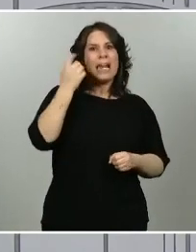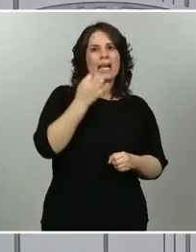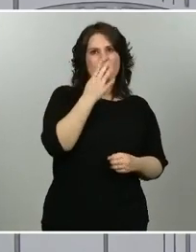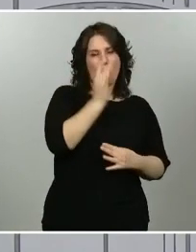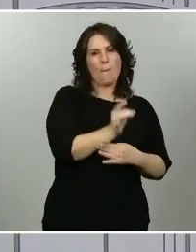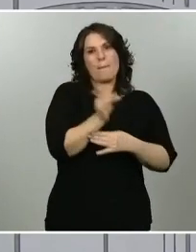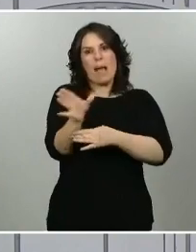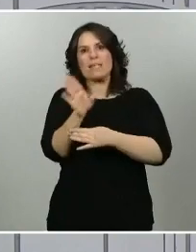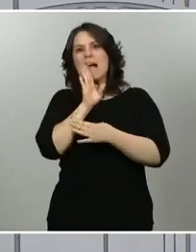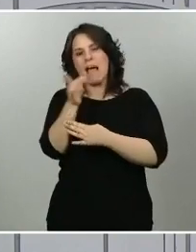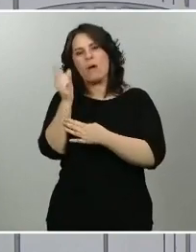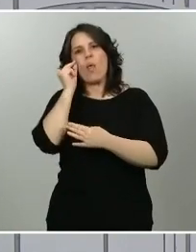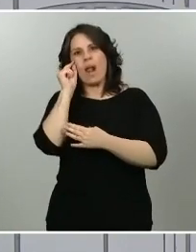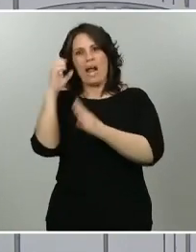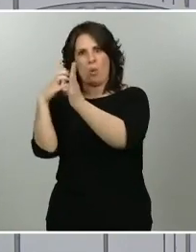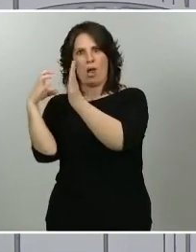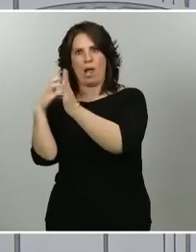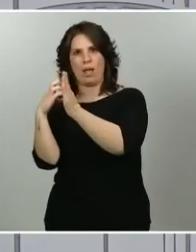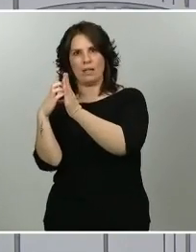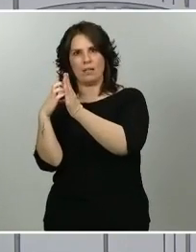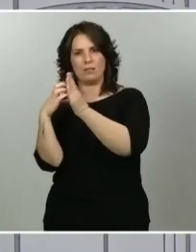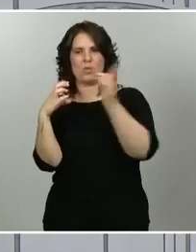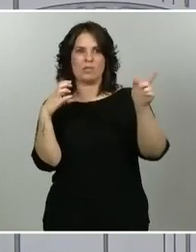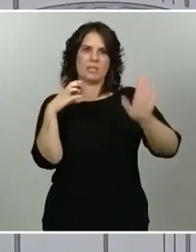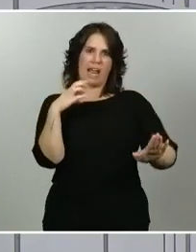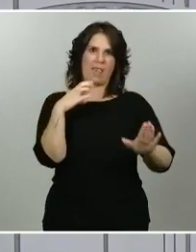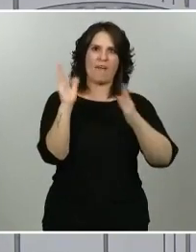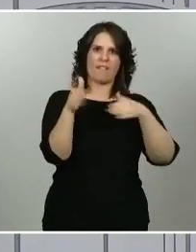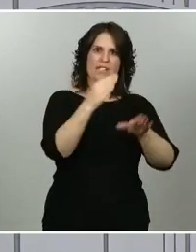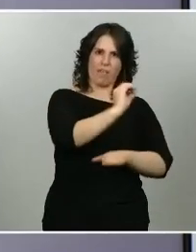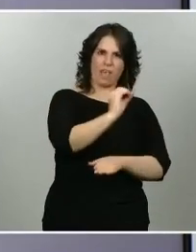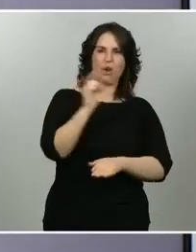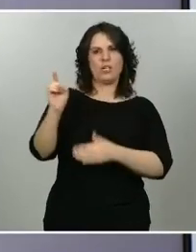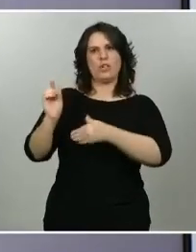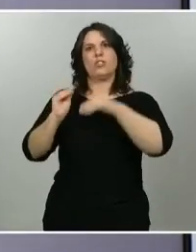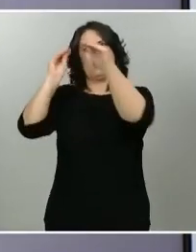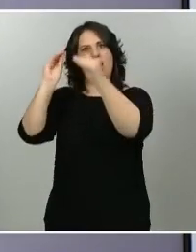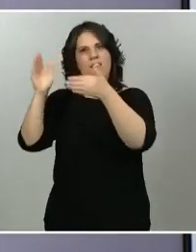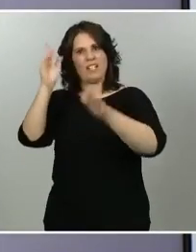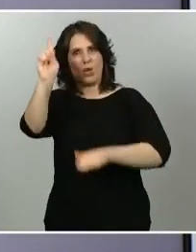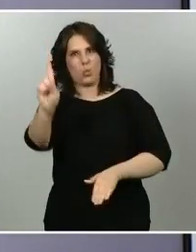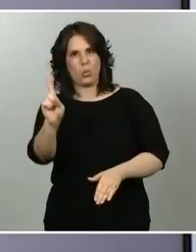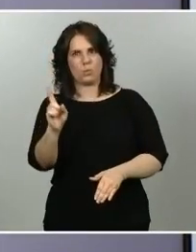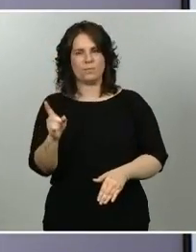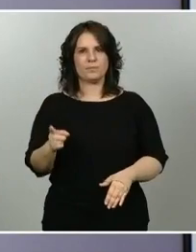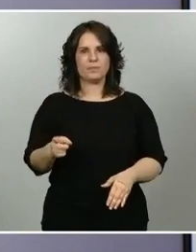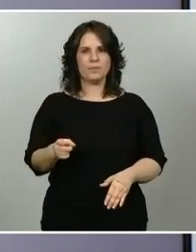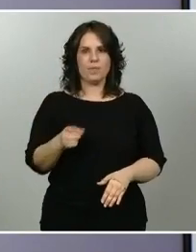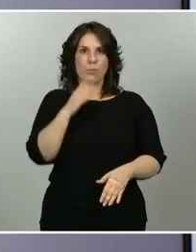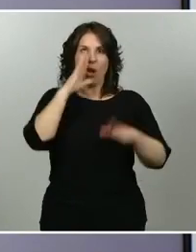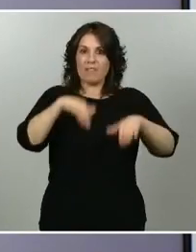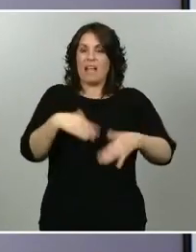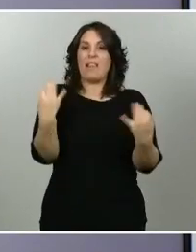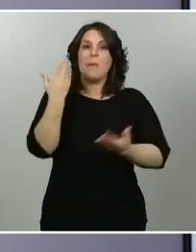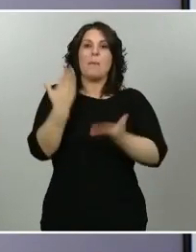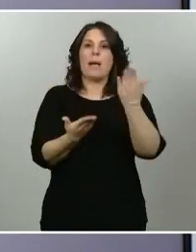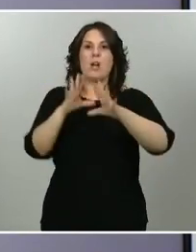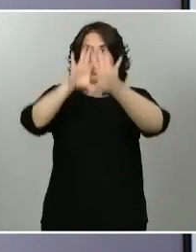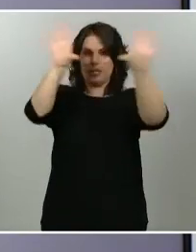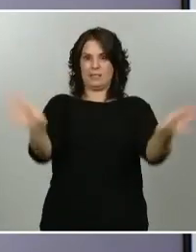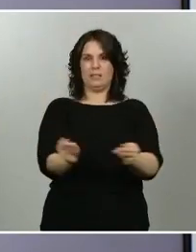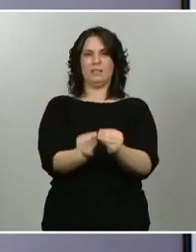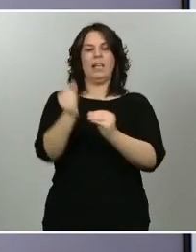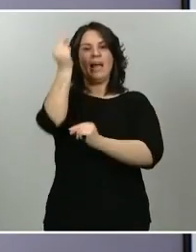para poder progresar de fase, por la conjunción o por la valoración conjunta de los indicadores epidemiológicos actuales